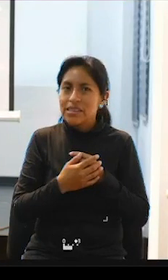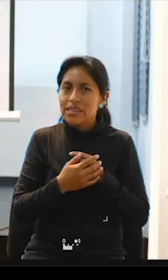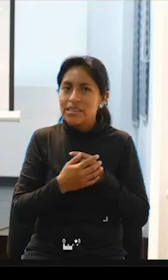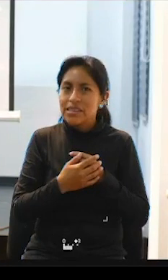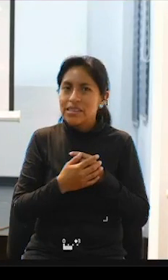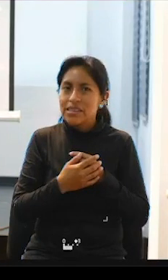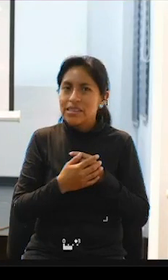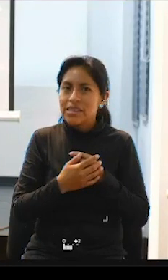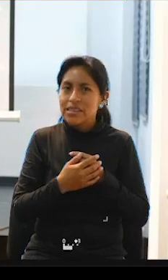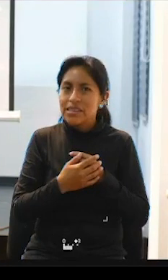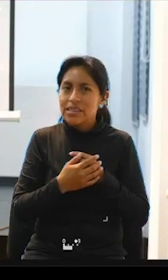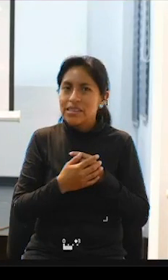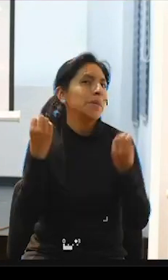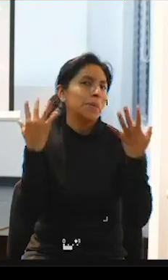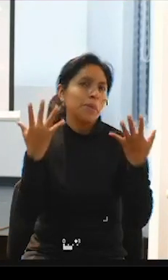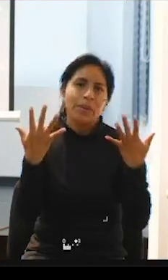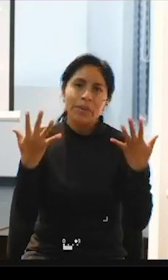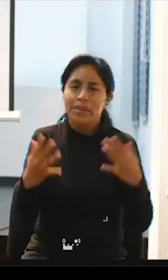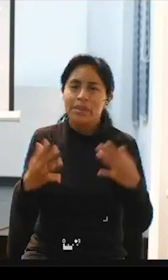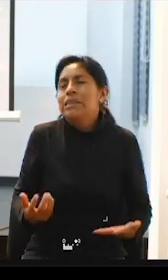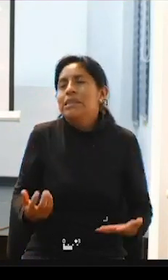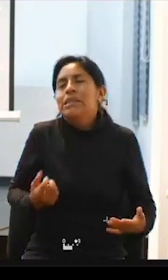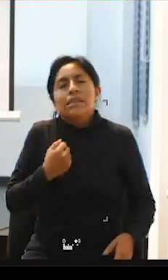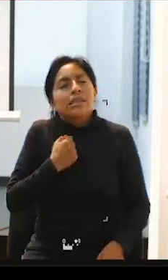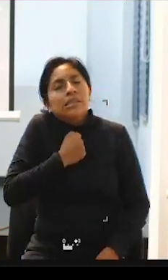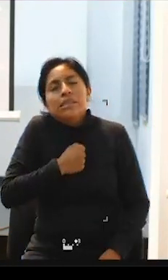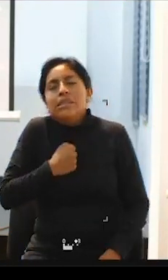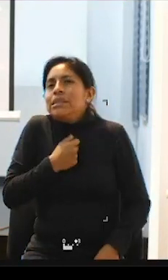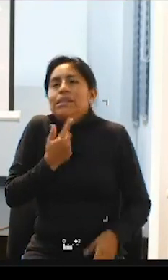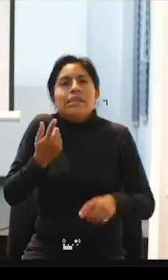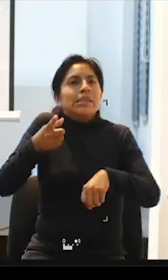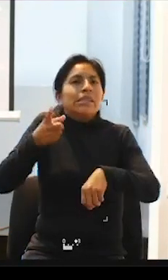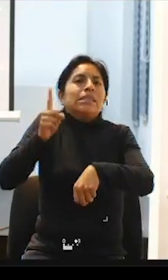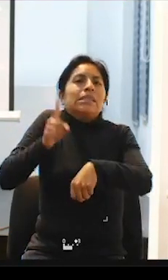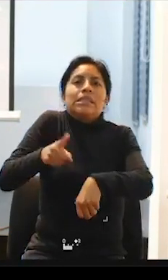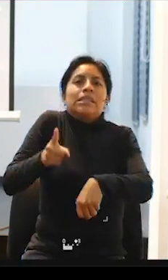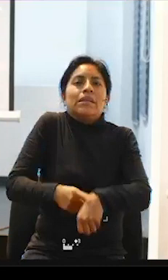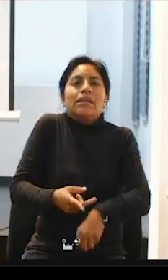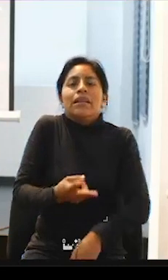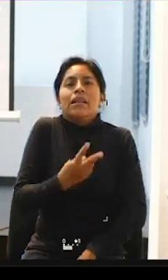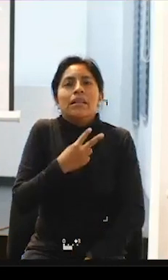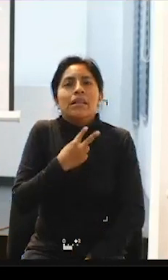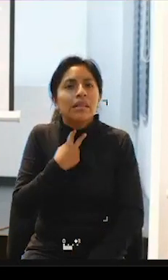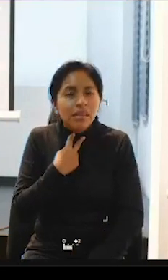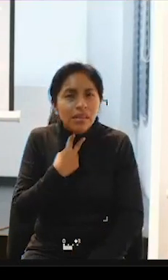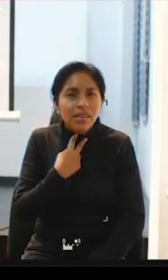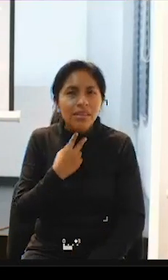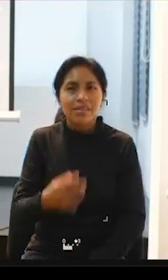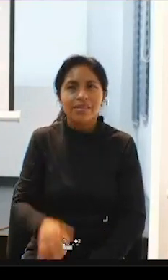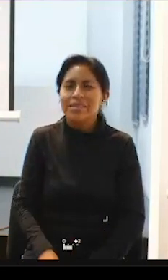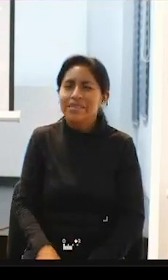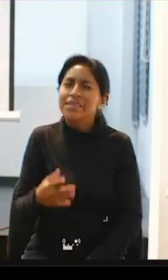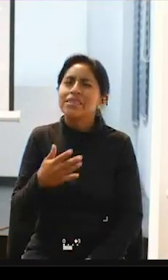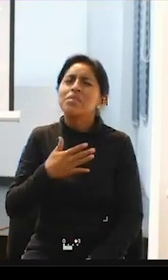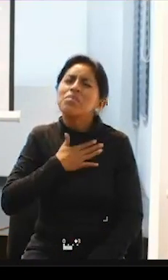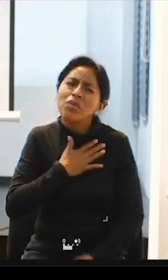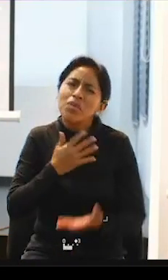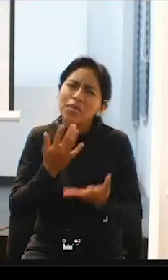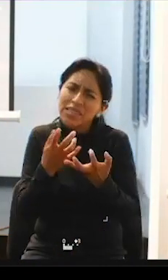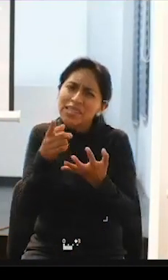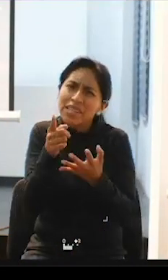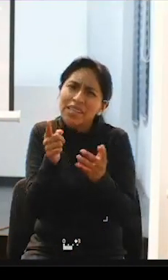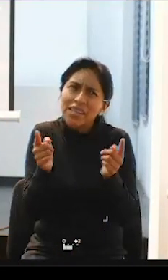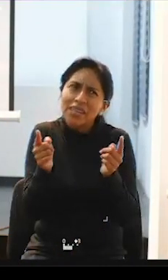gustaría miren por temas un poquito del equipo y también por los tiempos que tenemos brevemente me gustaría